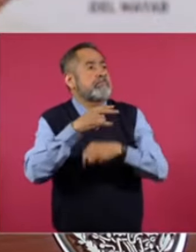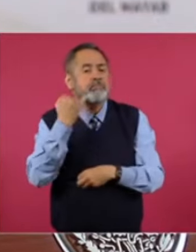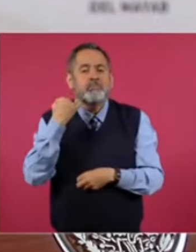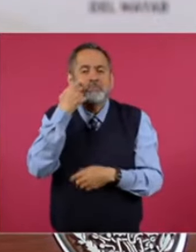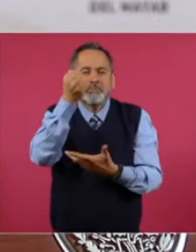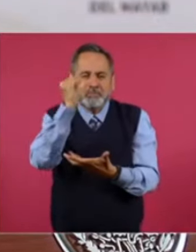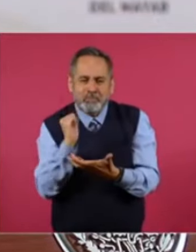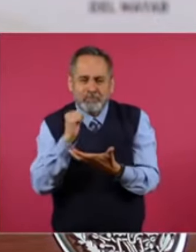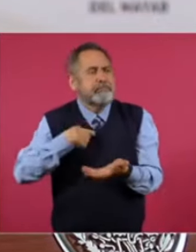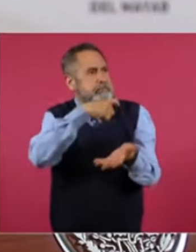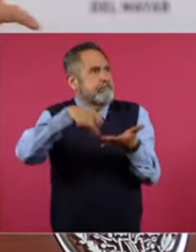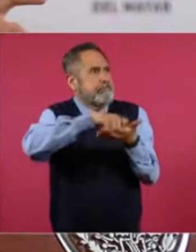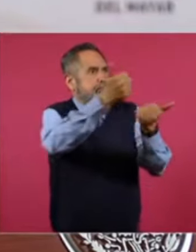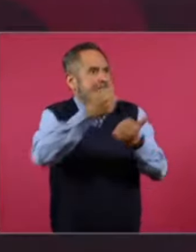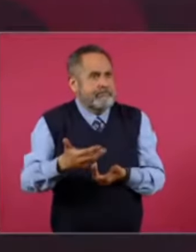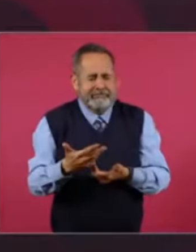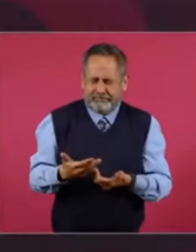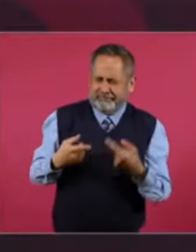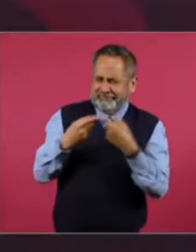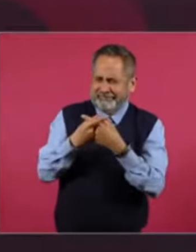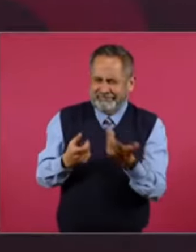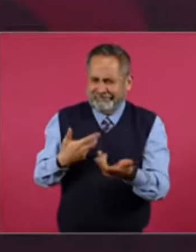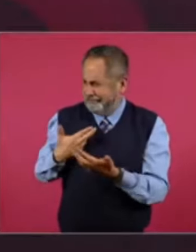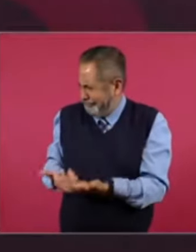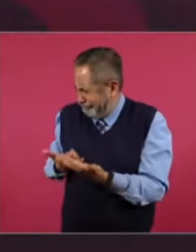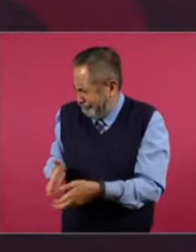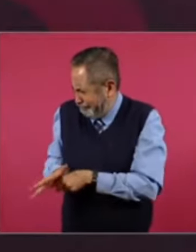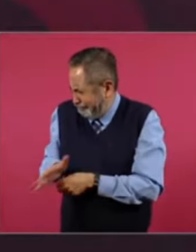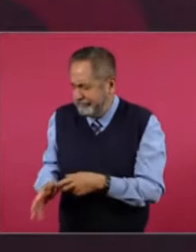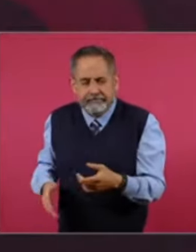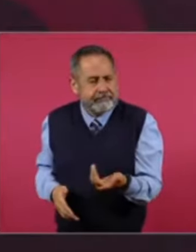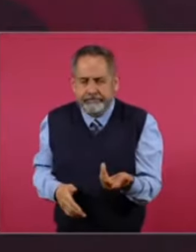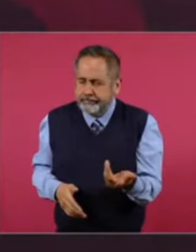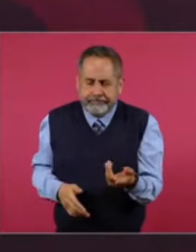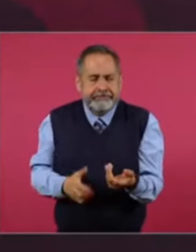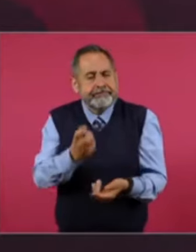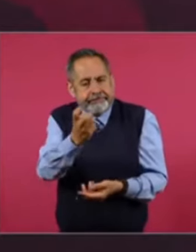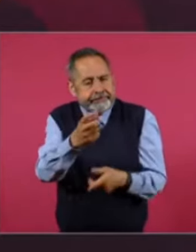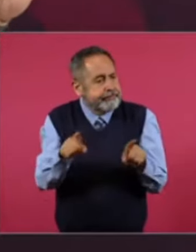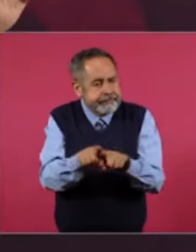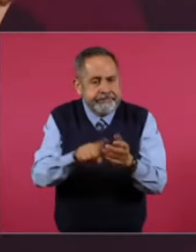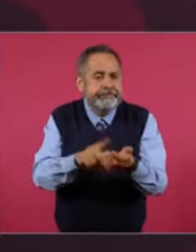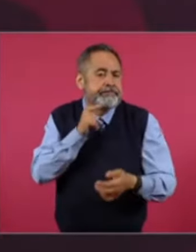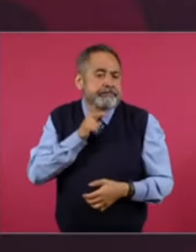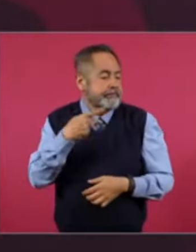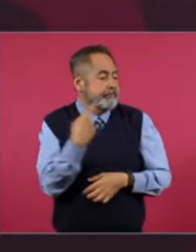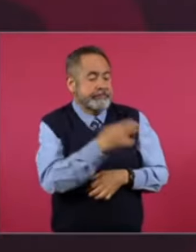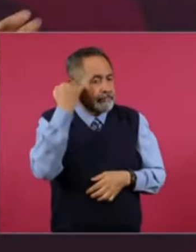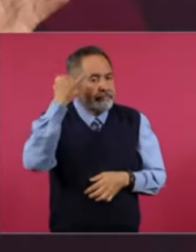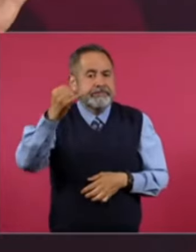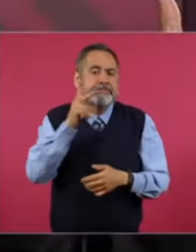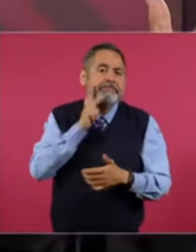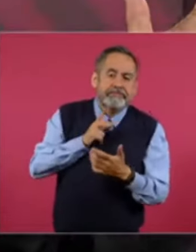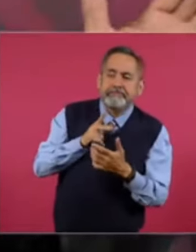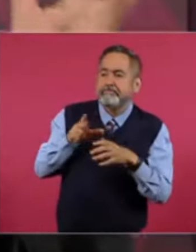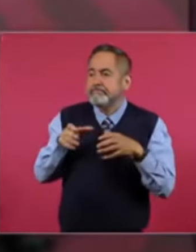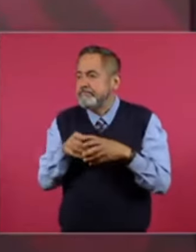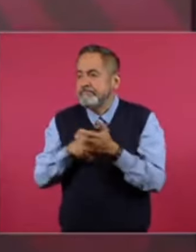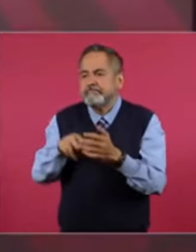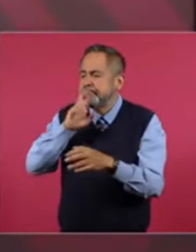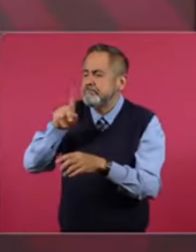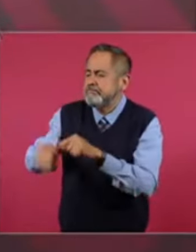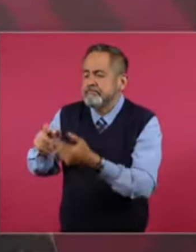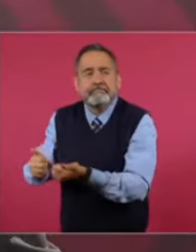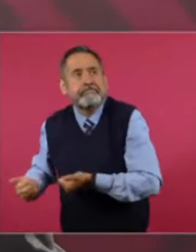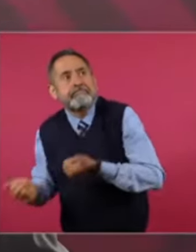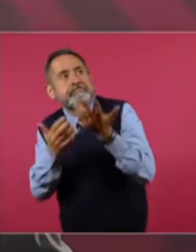Así se puede sintetizar. Resumir. Lo que fue la política. Petrolera. En. Todo el